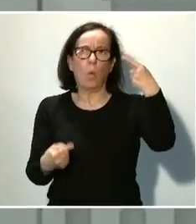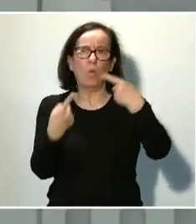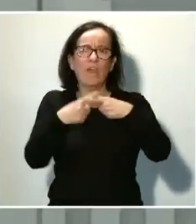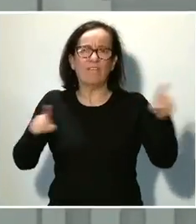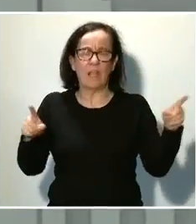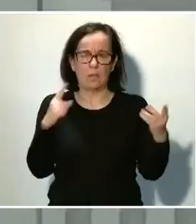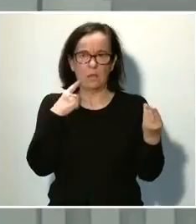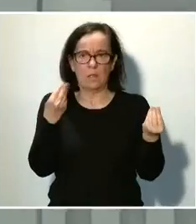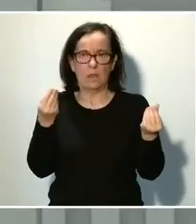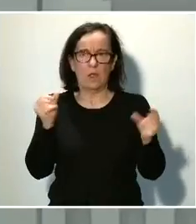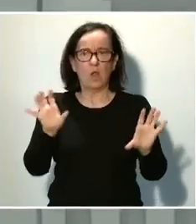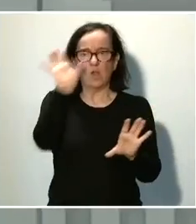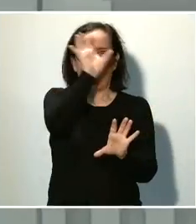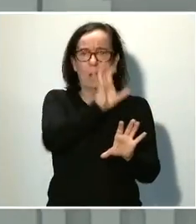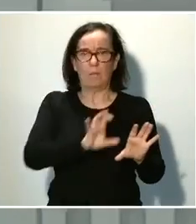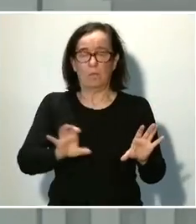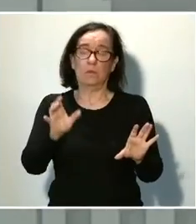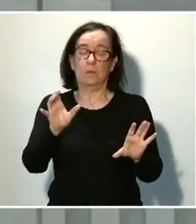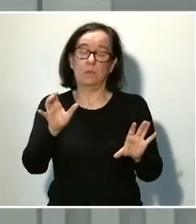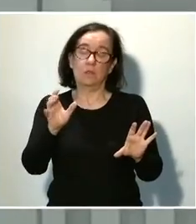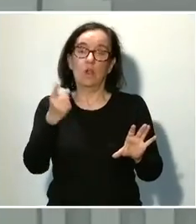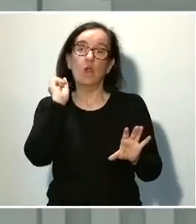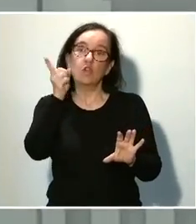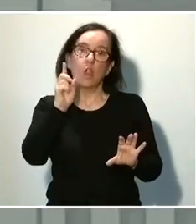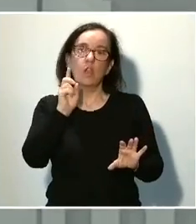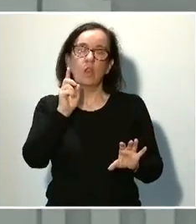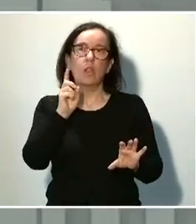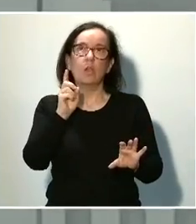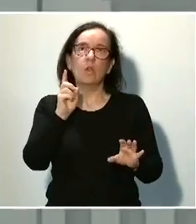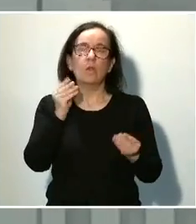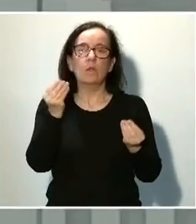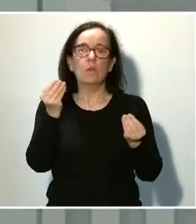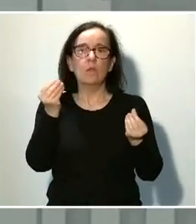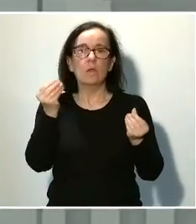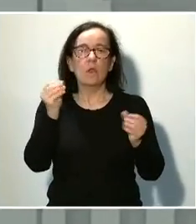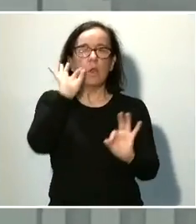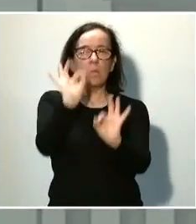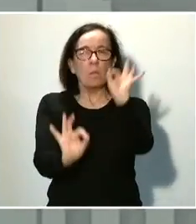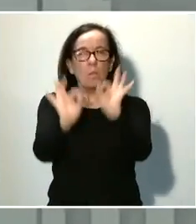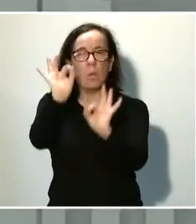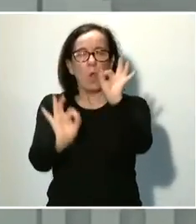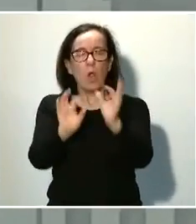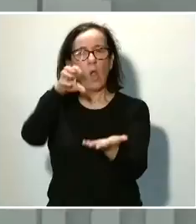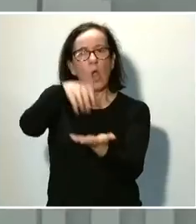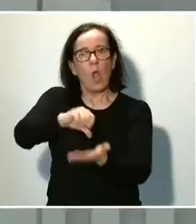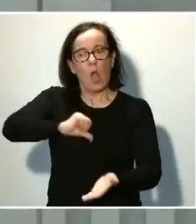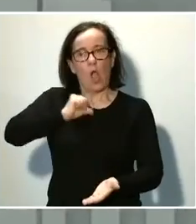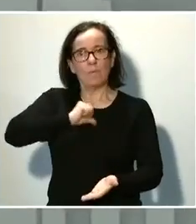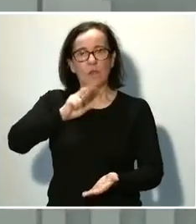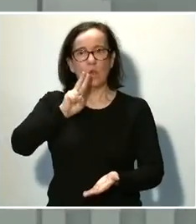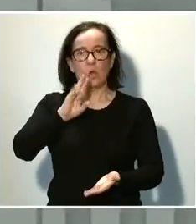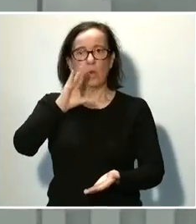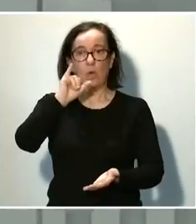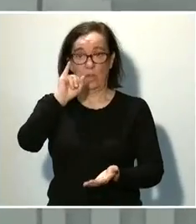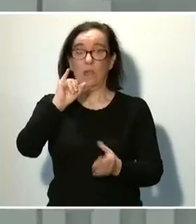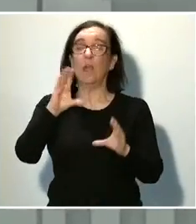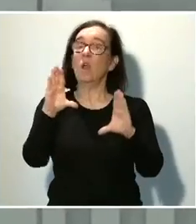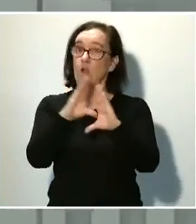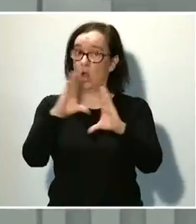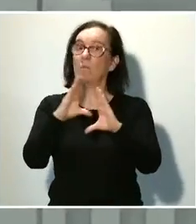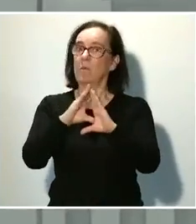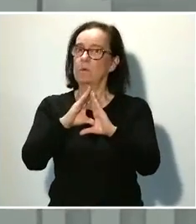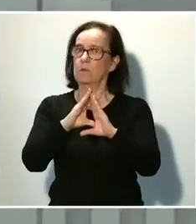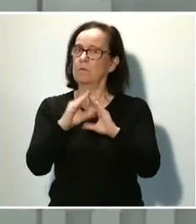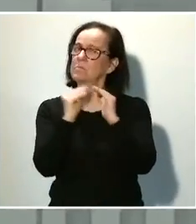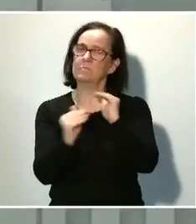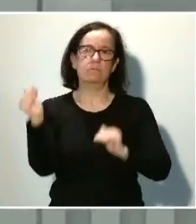las comunidades, salvo desde el punto de vista de los porcentajes de hospitalizados o en UCI, que en la Comunidad de Madrid son superiores al